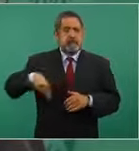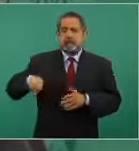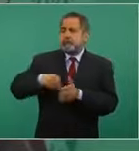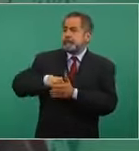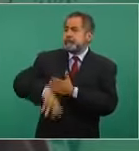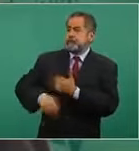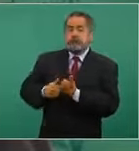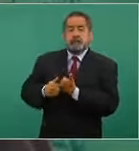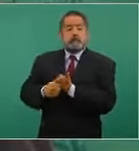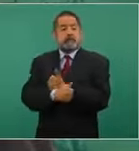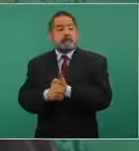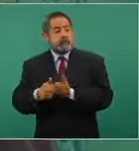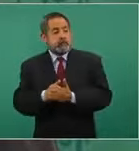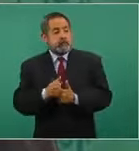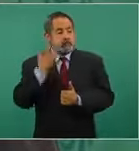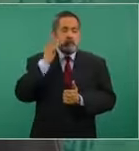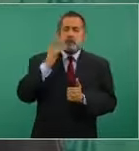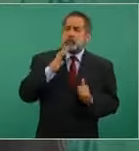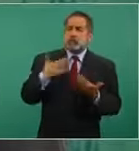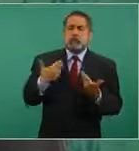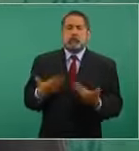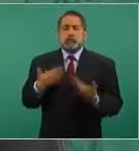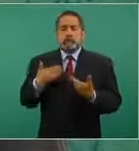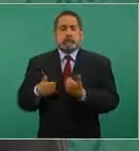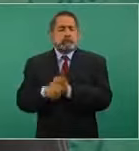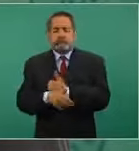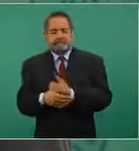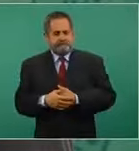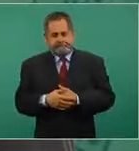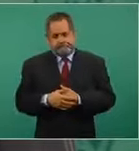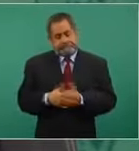Se informa.